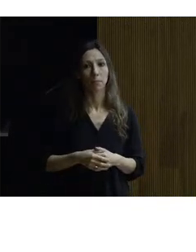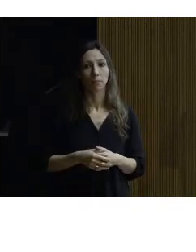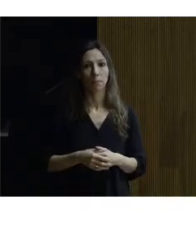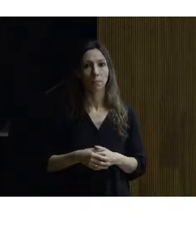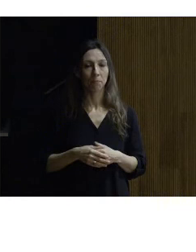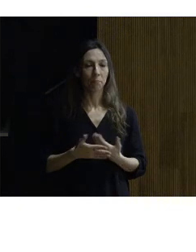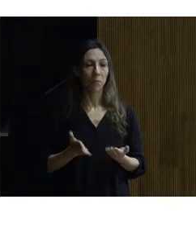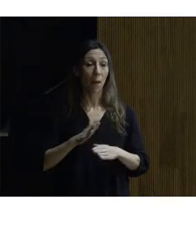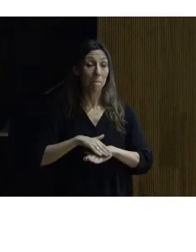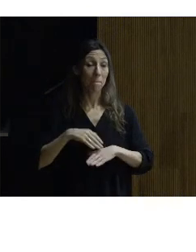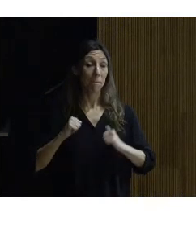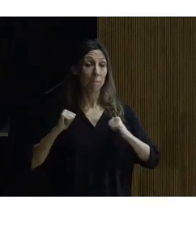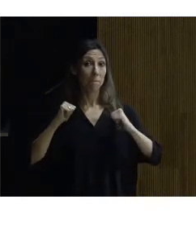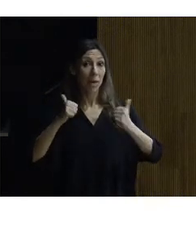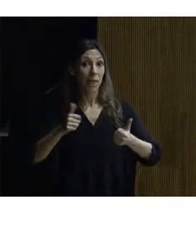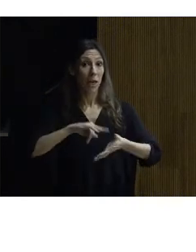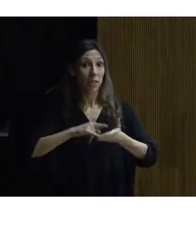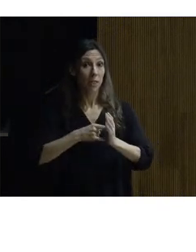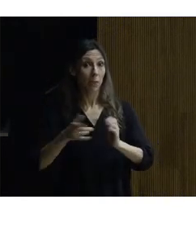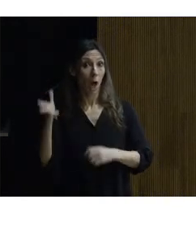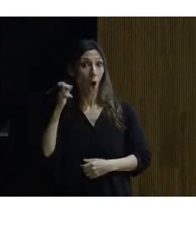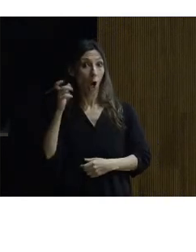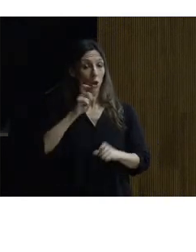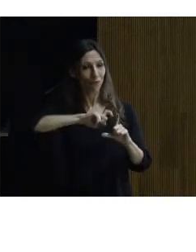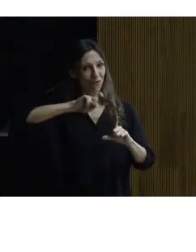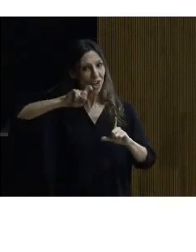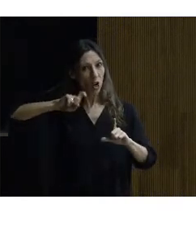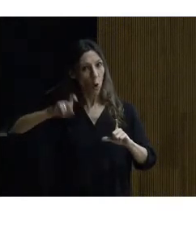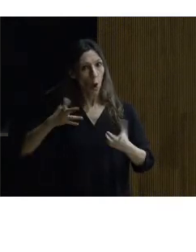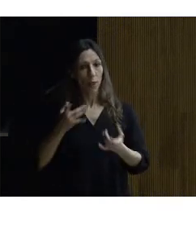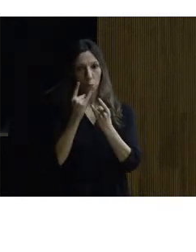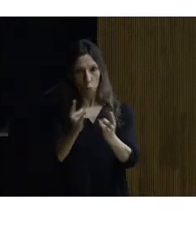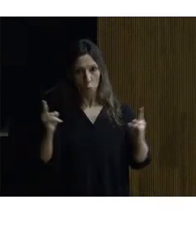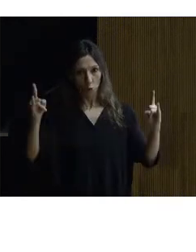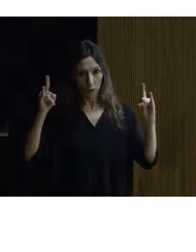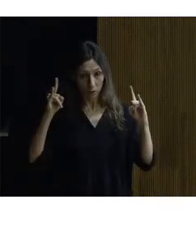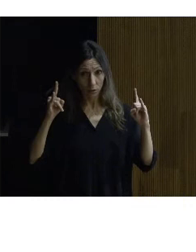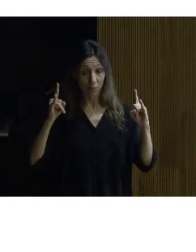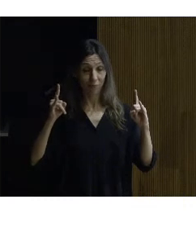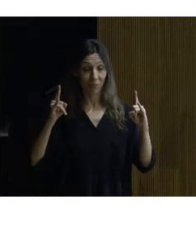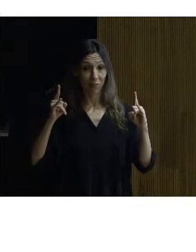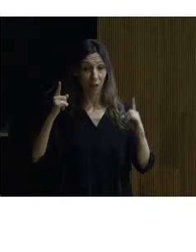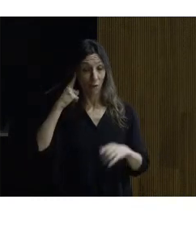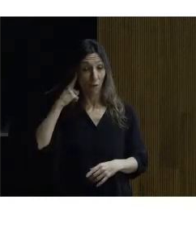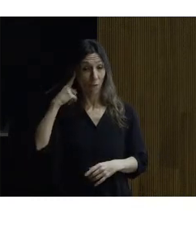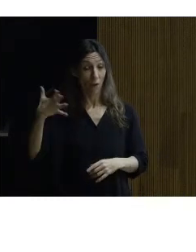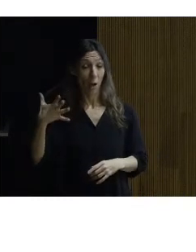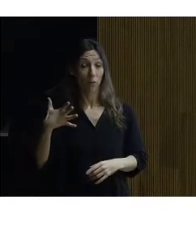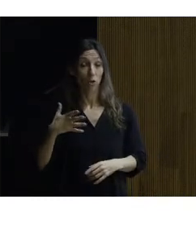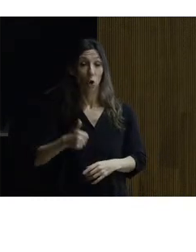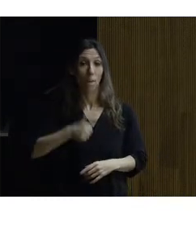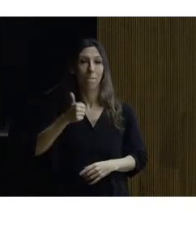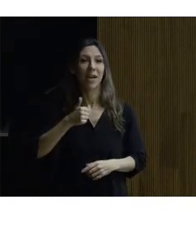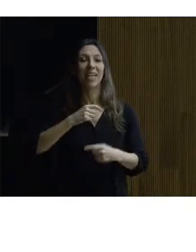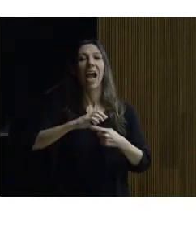para empezar con el sistema de lazo de inducción de audiofrecuencia bucle magnético como más conocido aro magnético anillo magnético